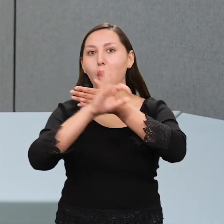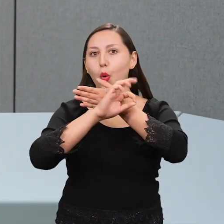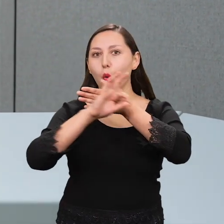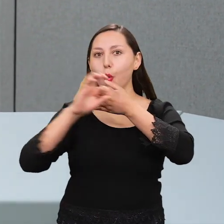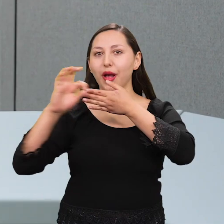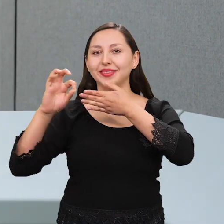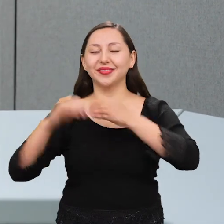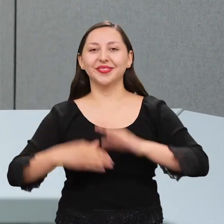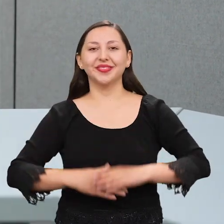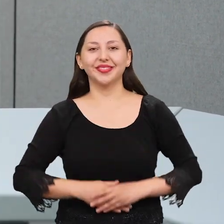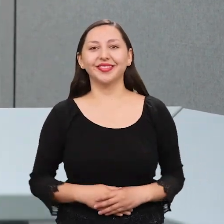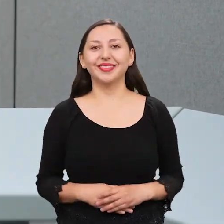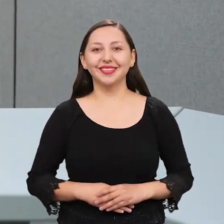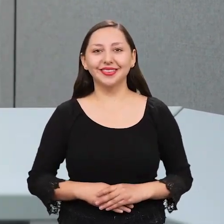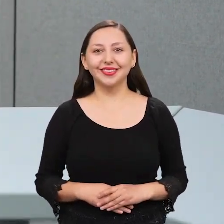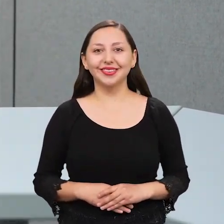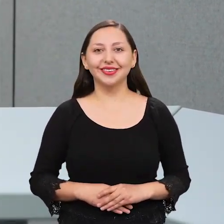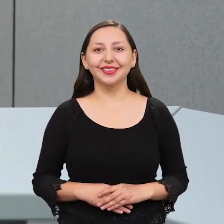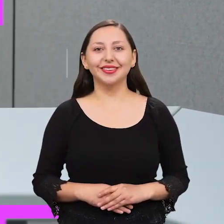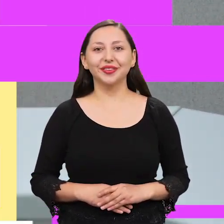nos vemos. Sí.